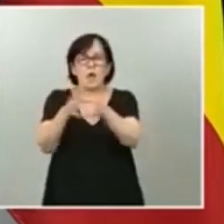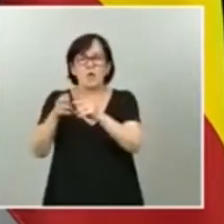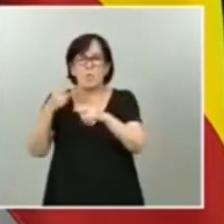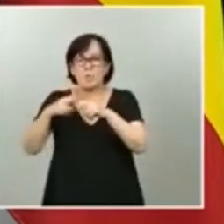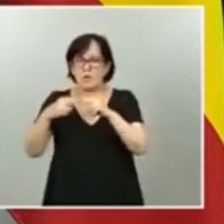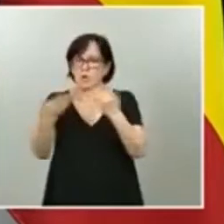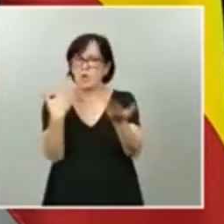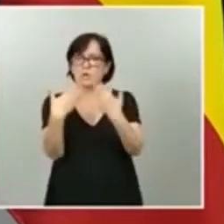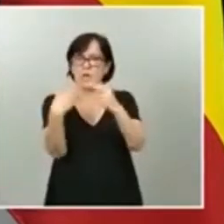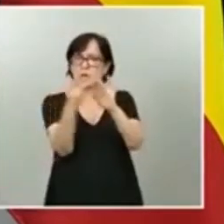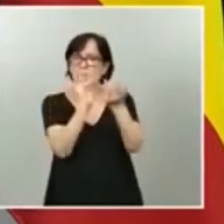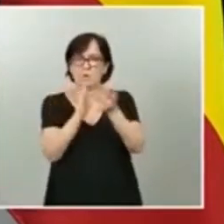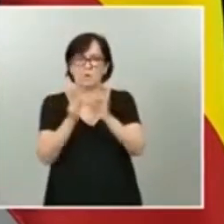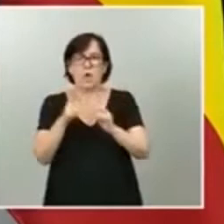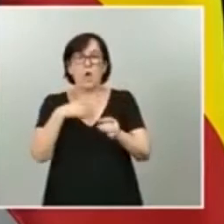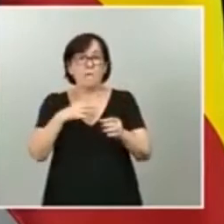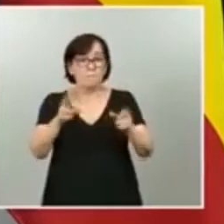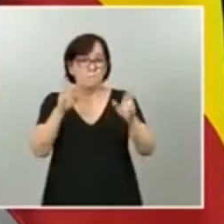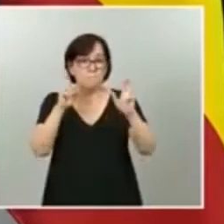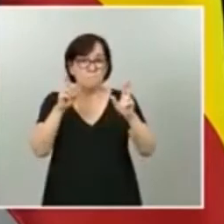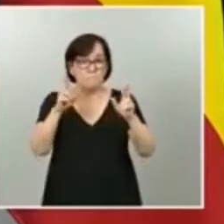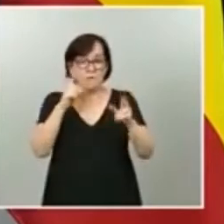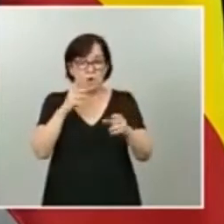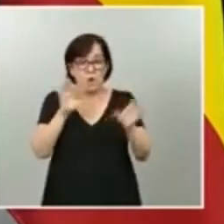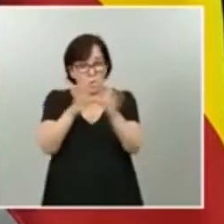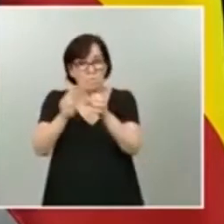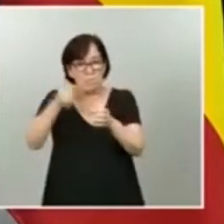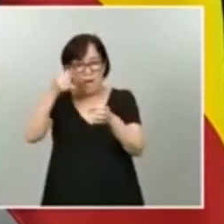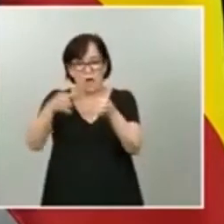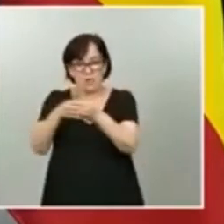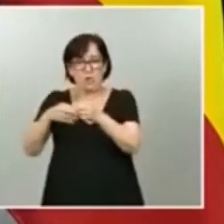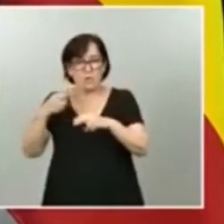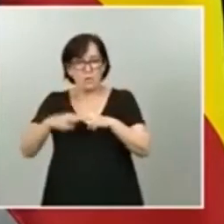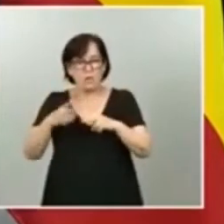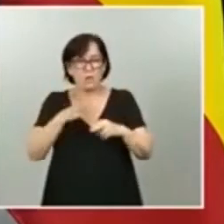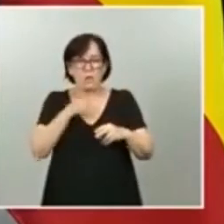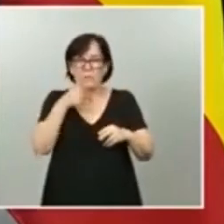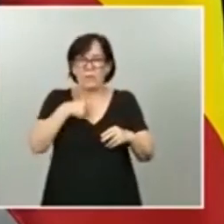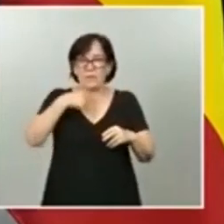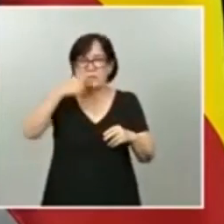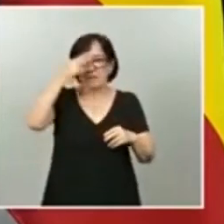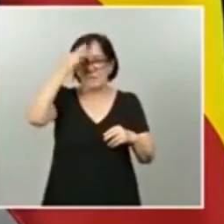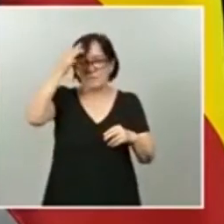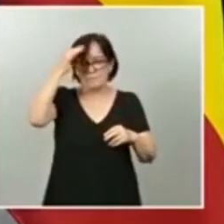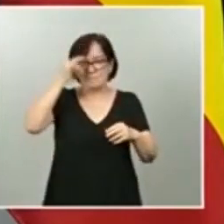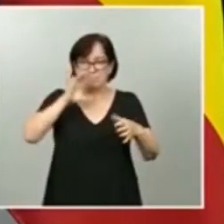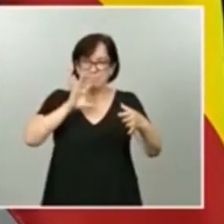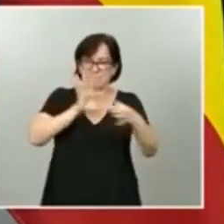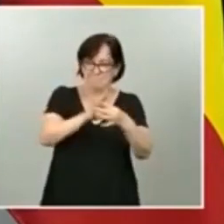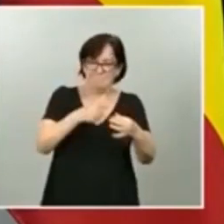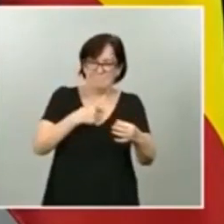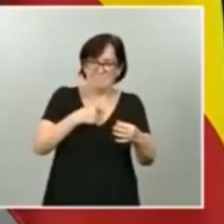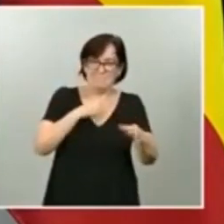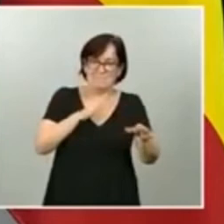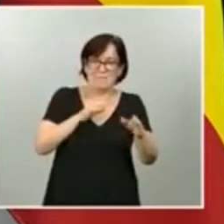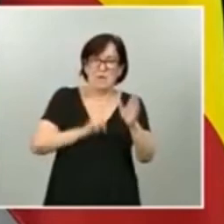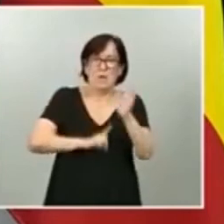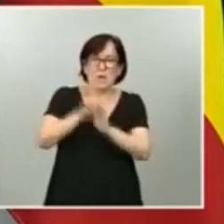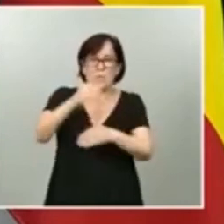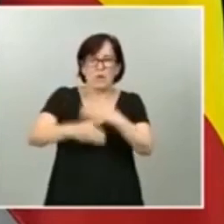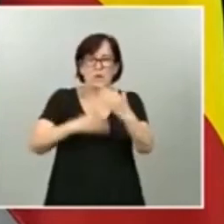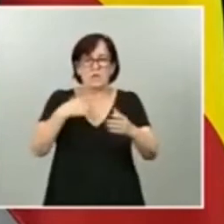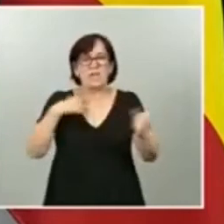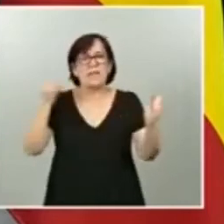más fuerzas políticas, no solamente las que tienen un ideario más progresista, que estén de acuerdo en